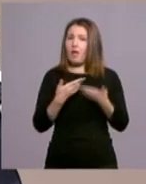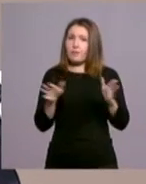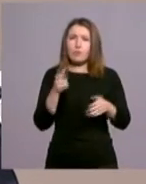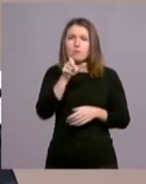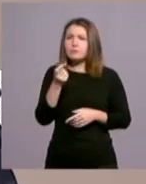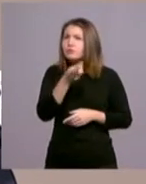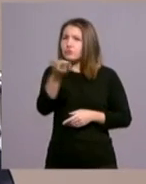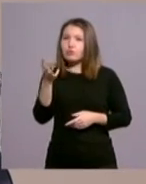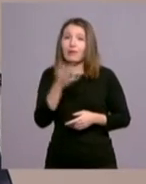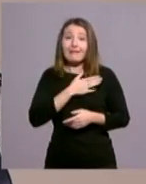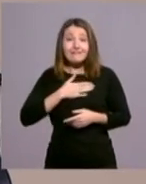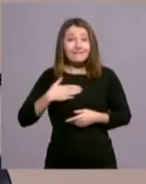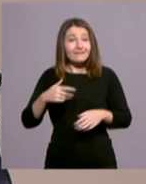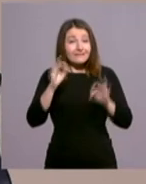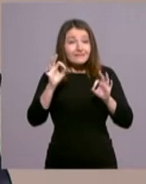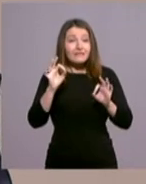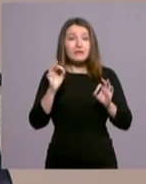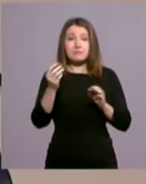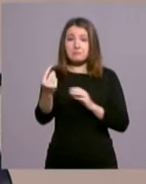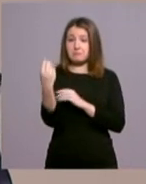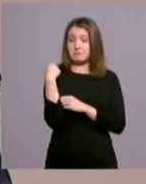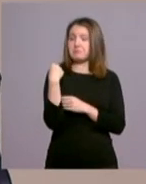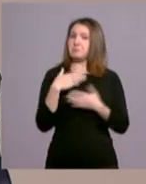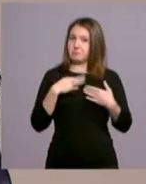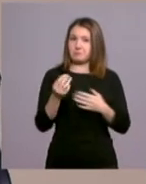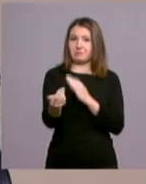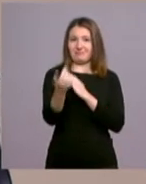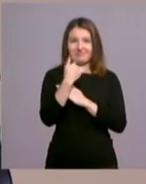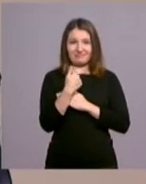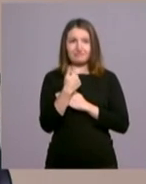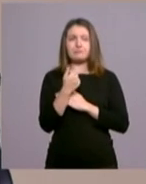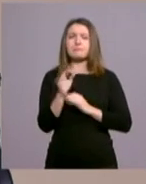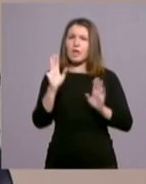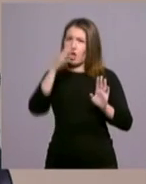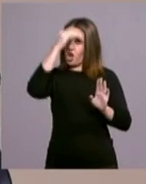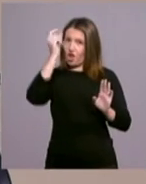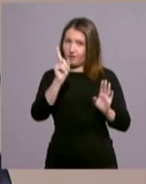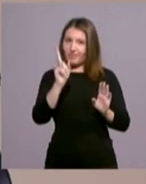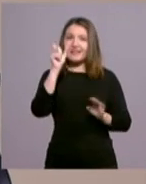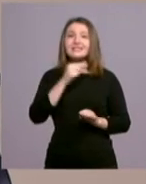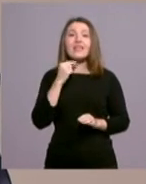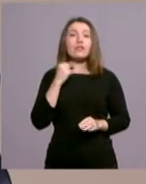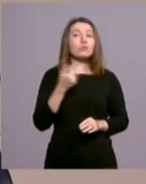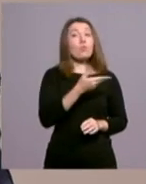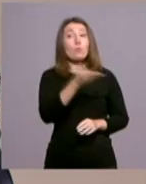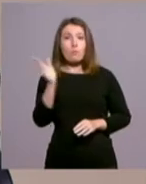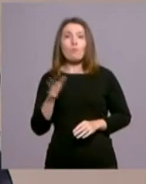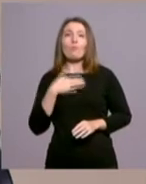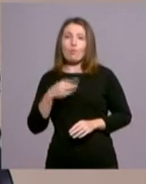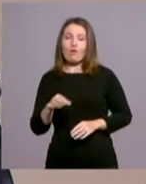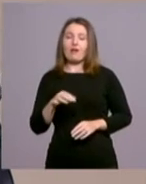quisiera de algún modo especial, aunque yo creo que, de algún modo, hombre, no hay que olvidar que todos los sacerdotes están ungidos para administrar la misericordia.